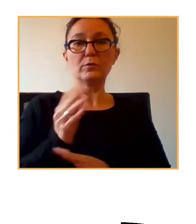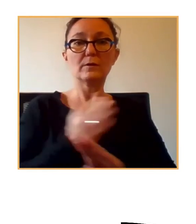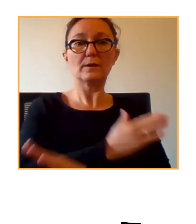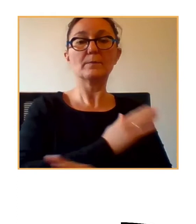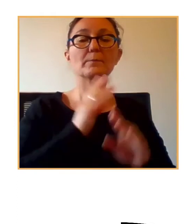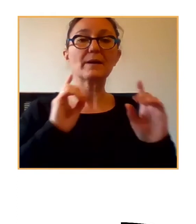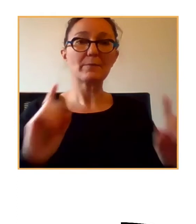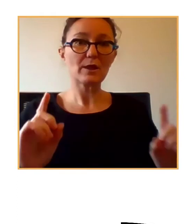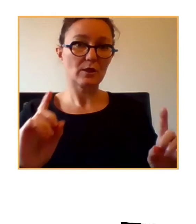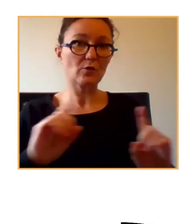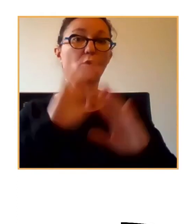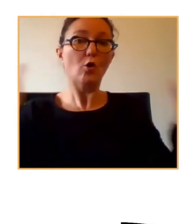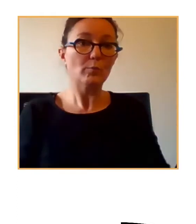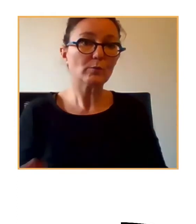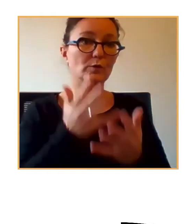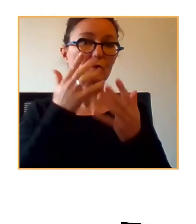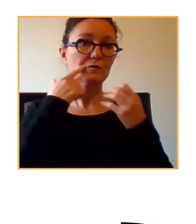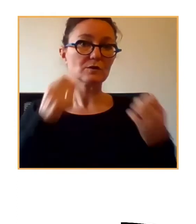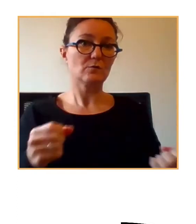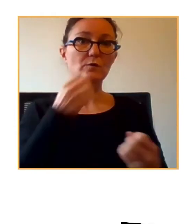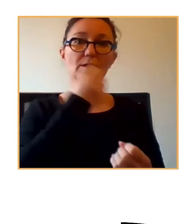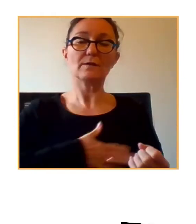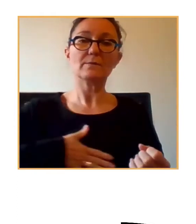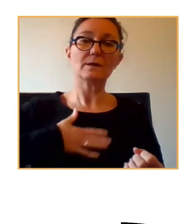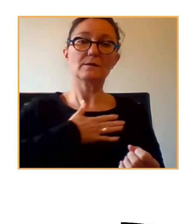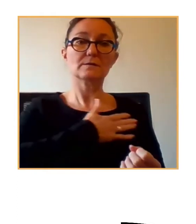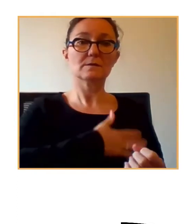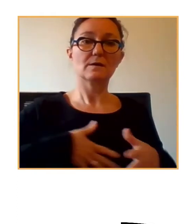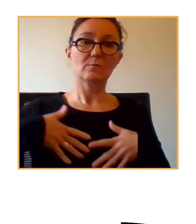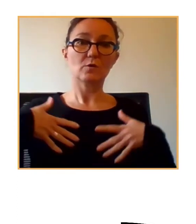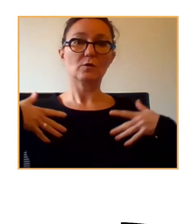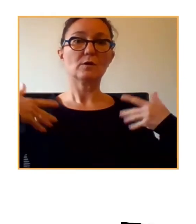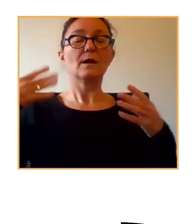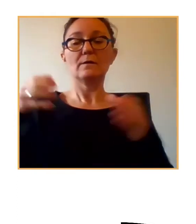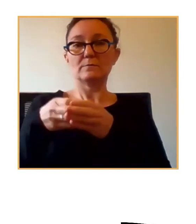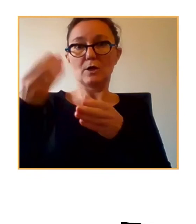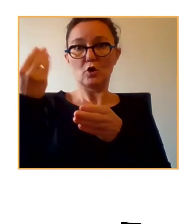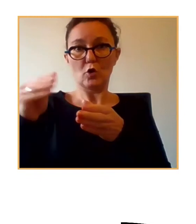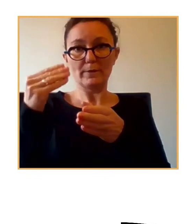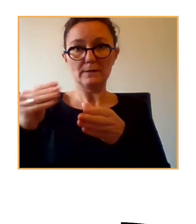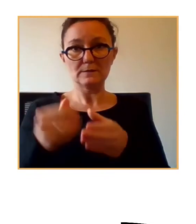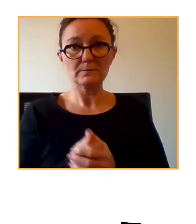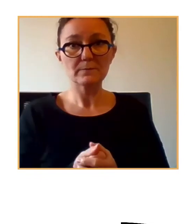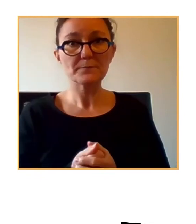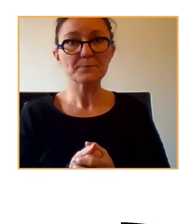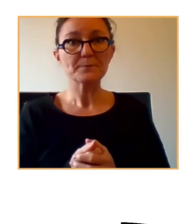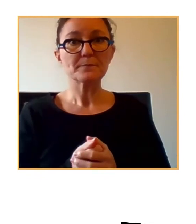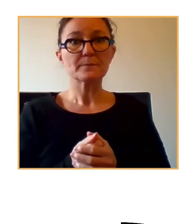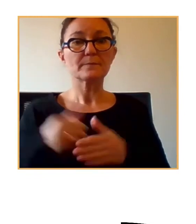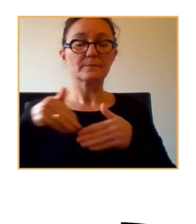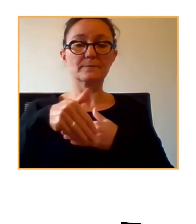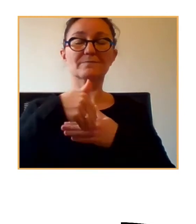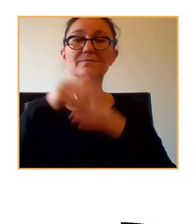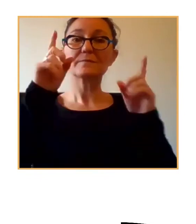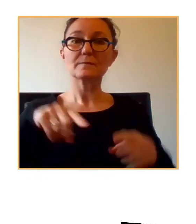la salud y bienestar emocional en los jóvenes, sin duda. Y dentro de un poco se hablará